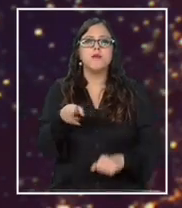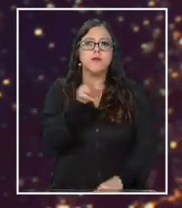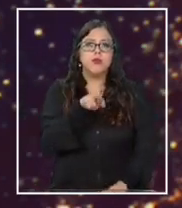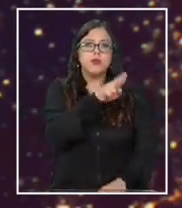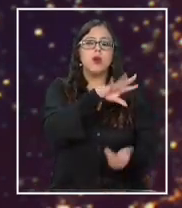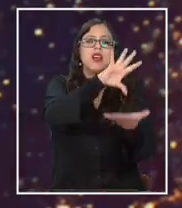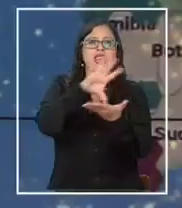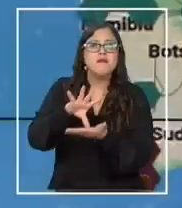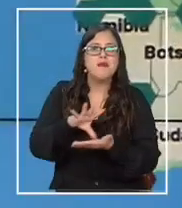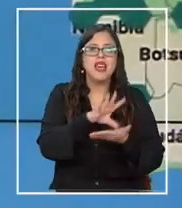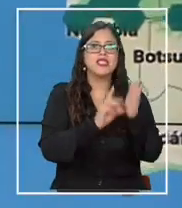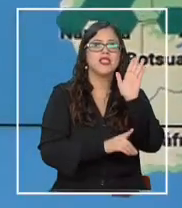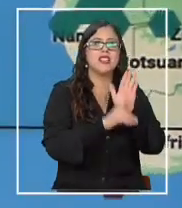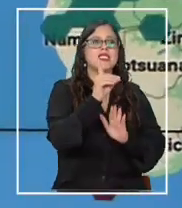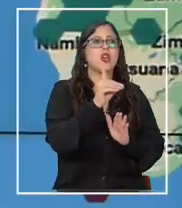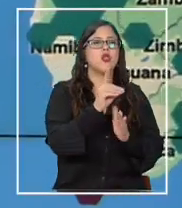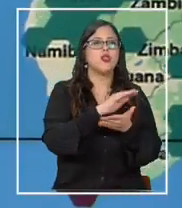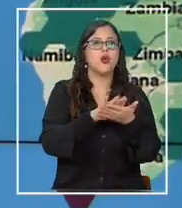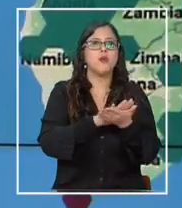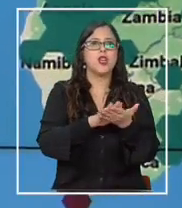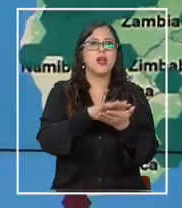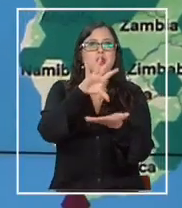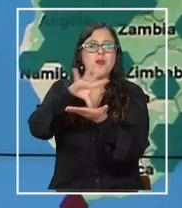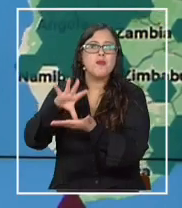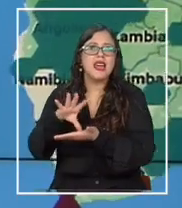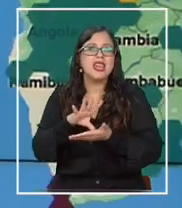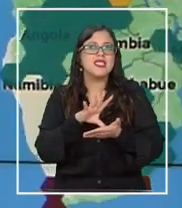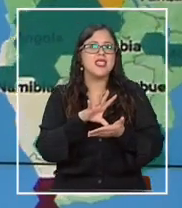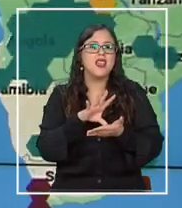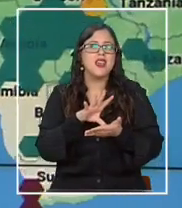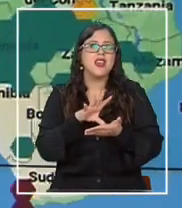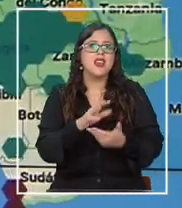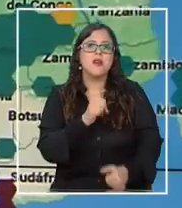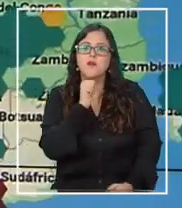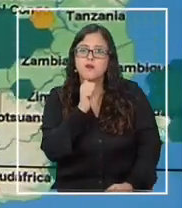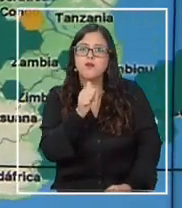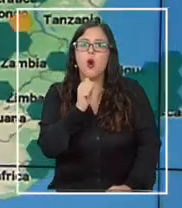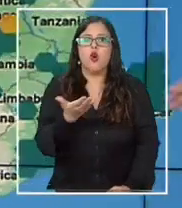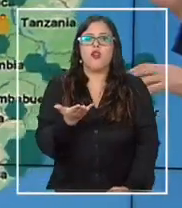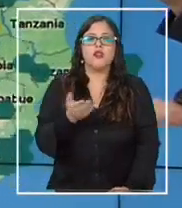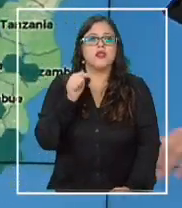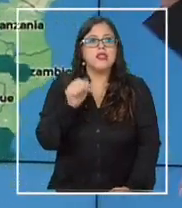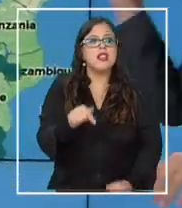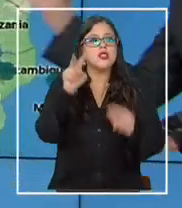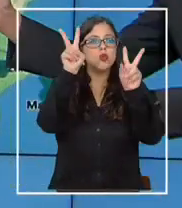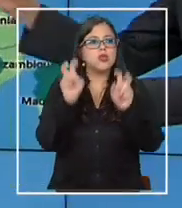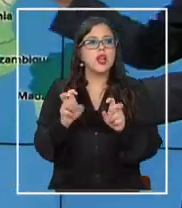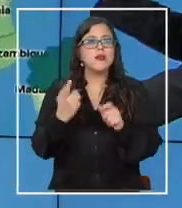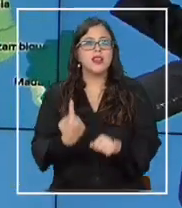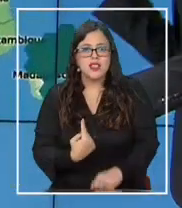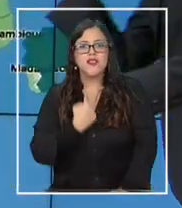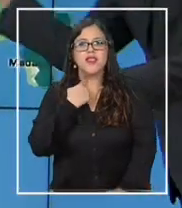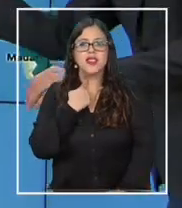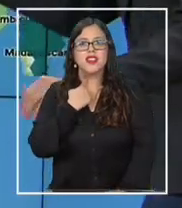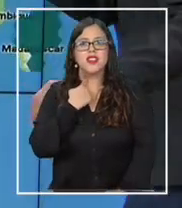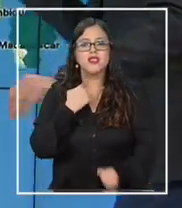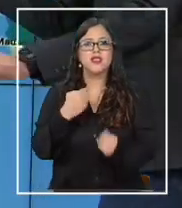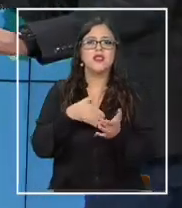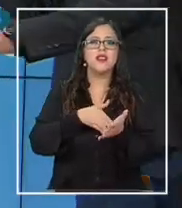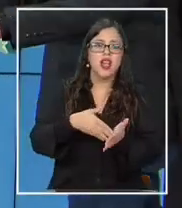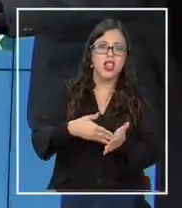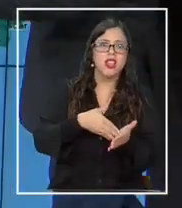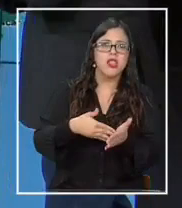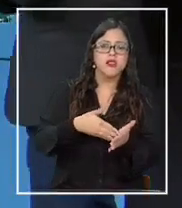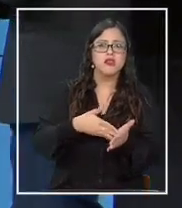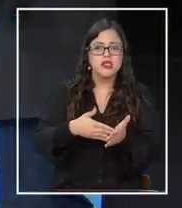en desarrollo, en países más pobres donde el impacto es sustantivo. Y es un escenario que te va golpeando, que te va debilitando